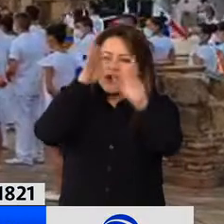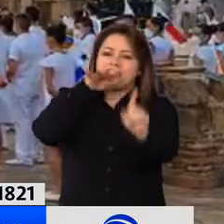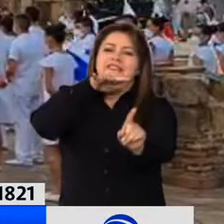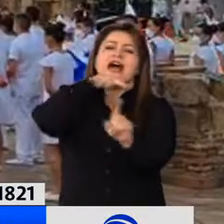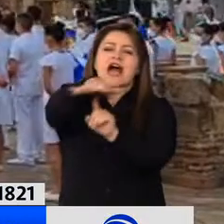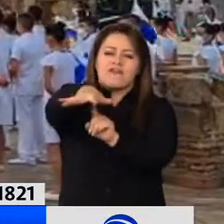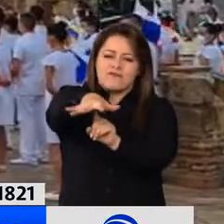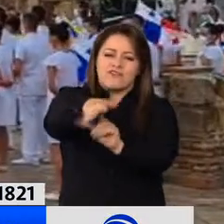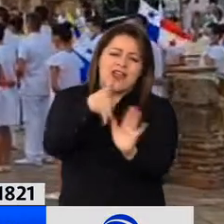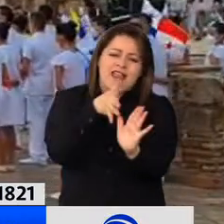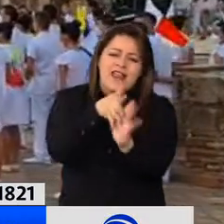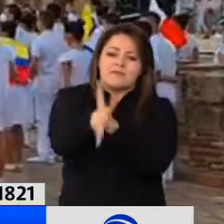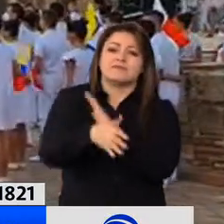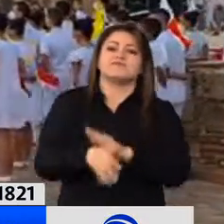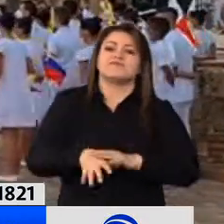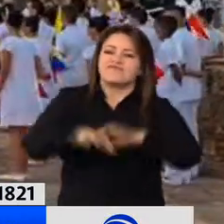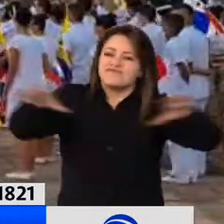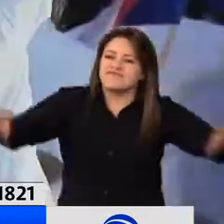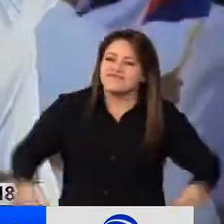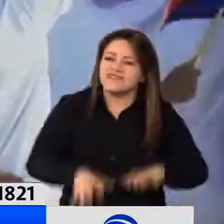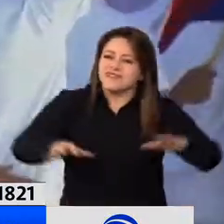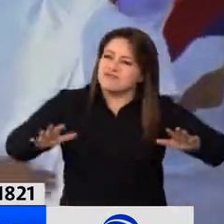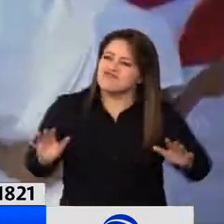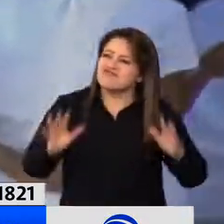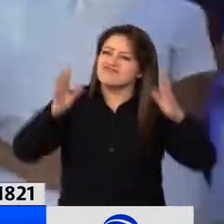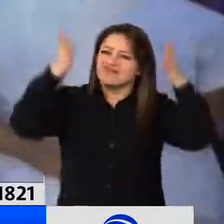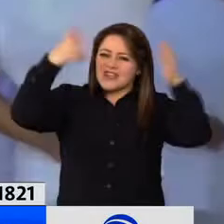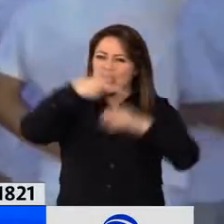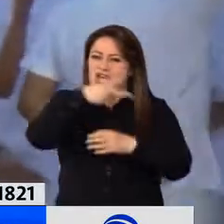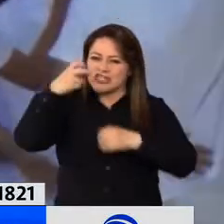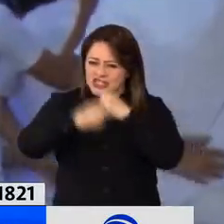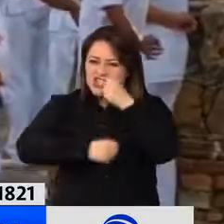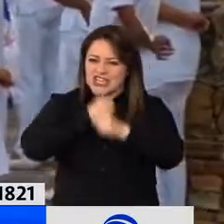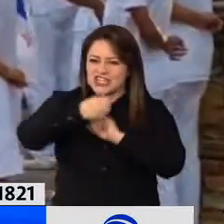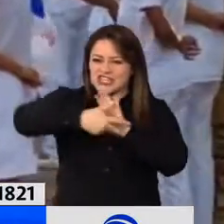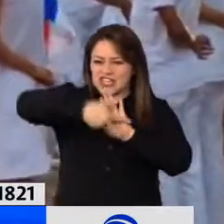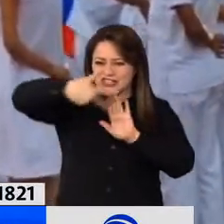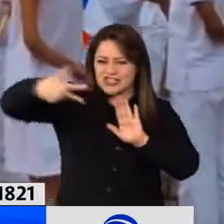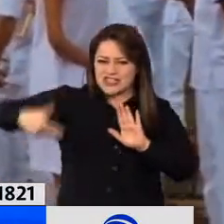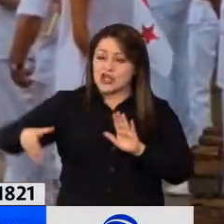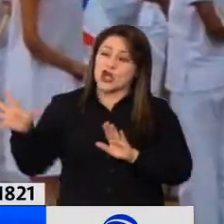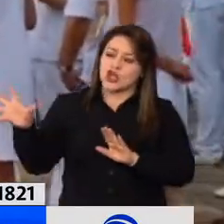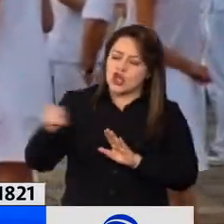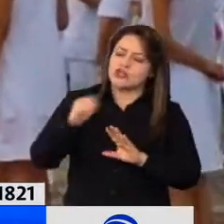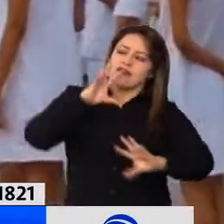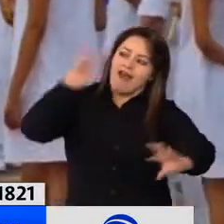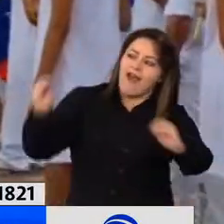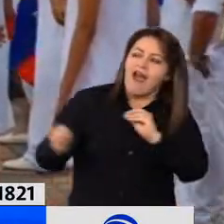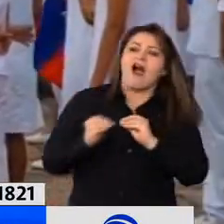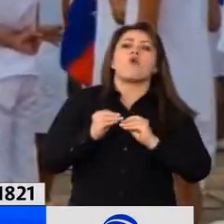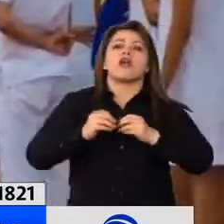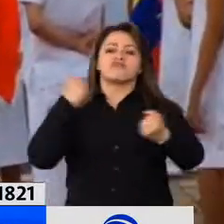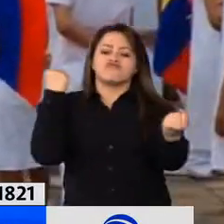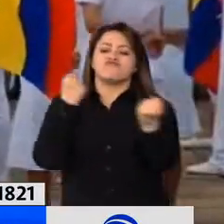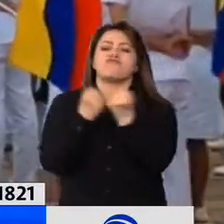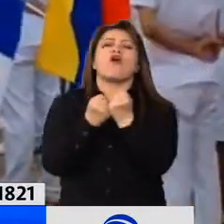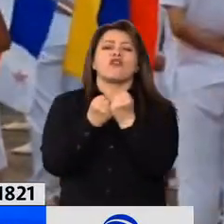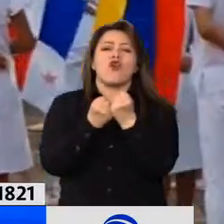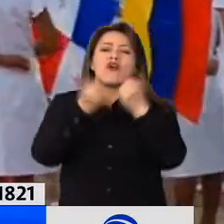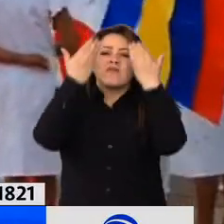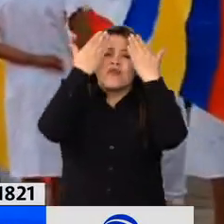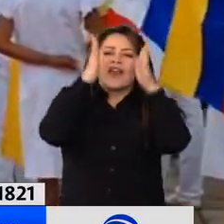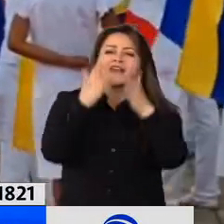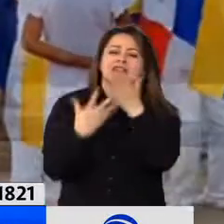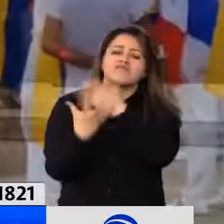Durante la conmemoración, los mandatarios aseguraron que es necesario reforzar la democracia en el continente, así como se hizo hace 200